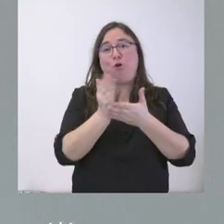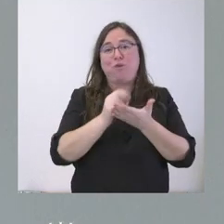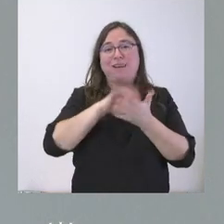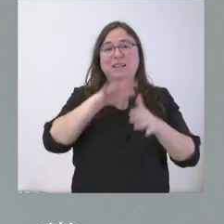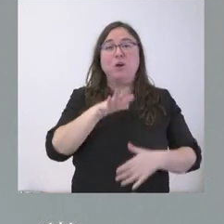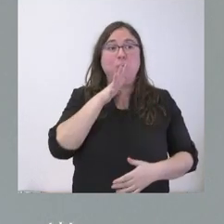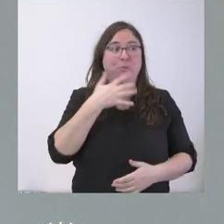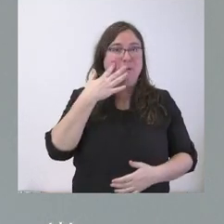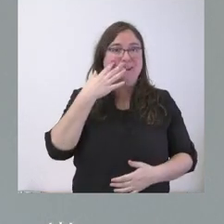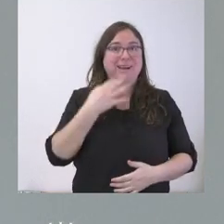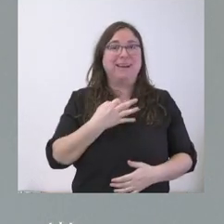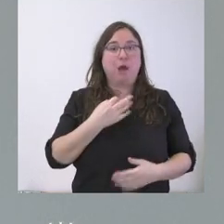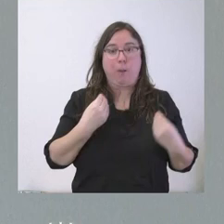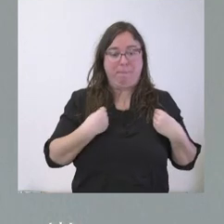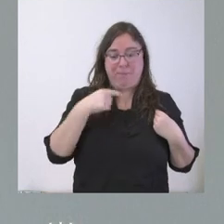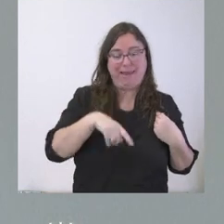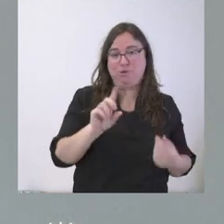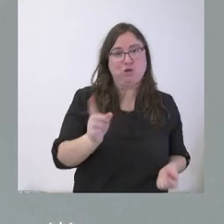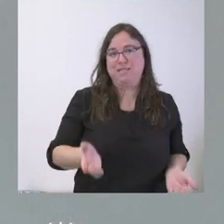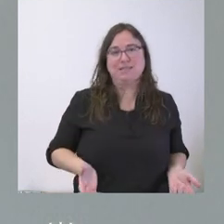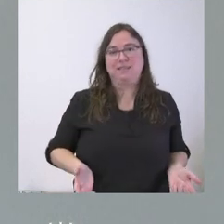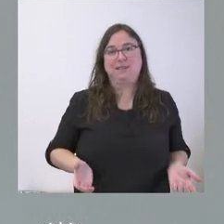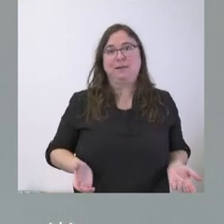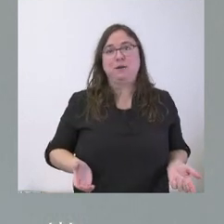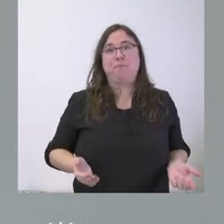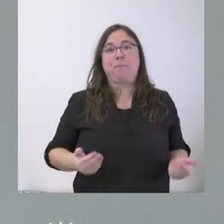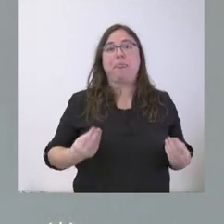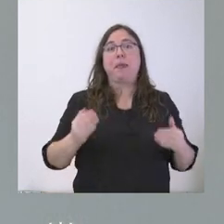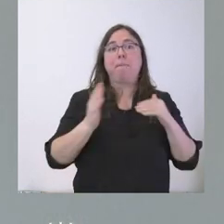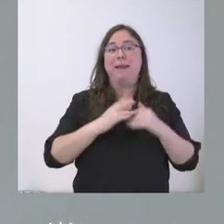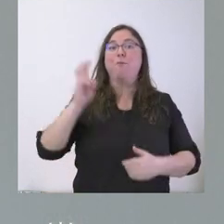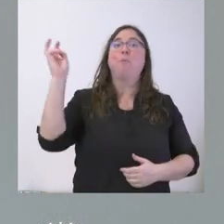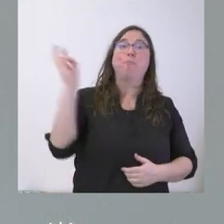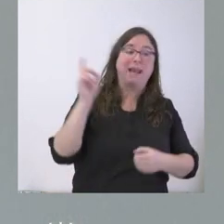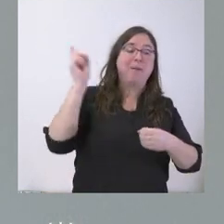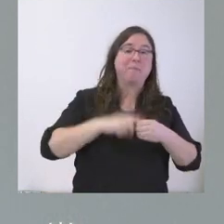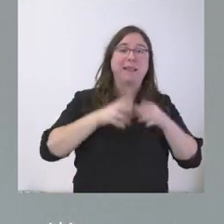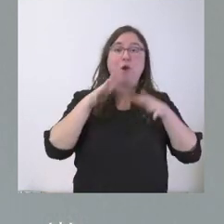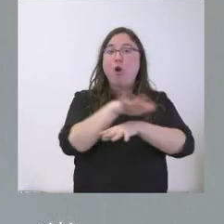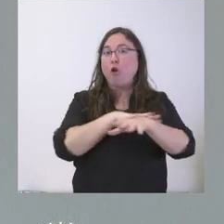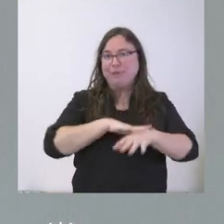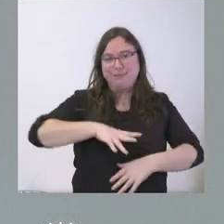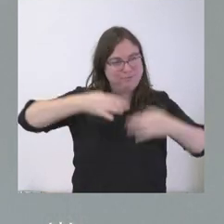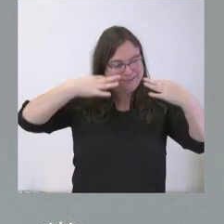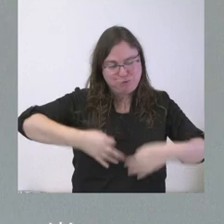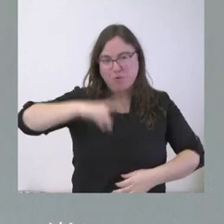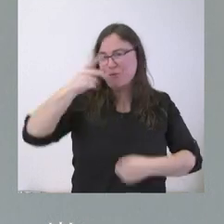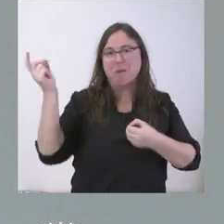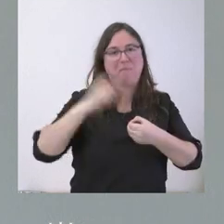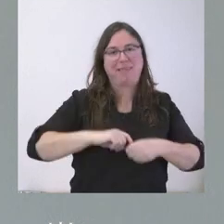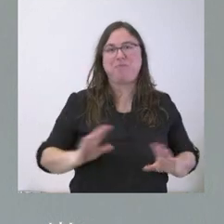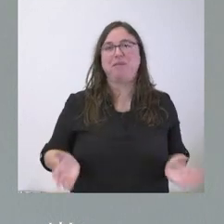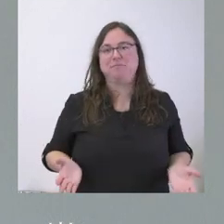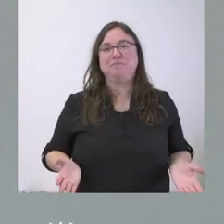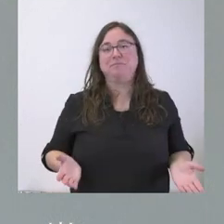porque creo que no vive aquí y, al menos, nunca ha asistido a un Consejo de Gobierno de Castilla y León, eso lo puedo asegurar. Por tanto,